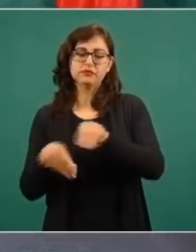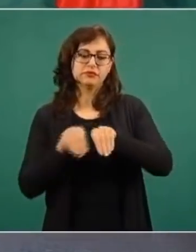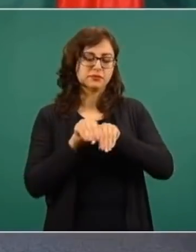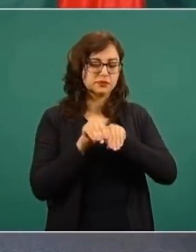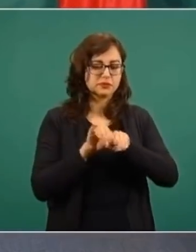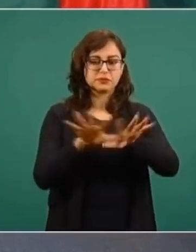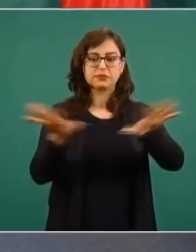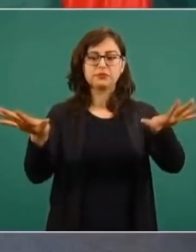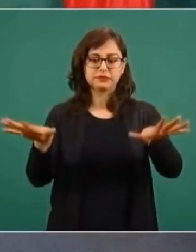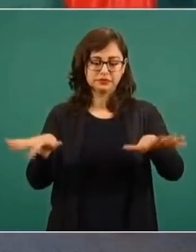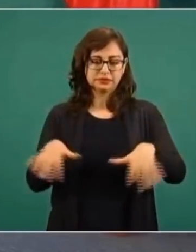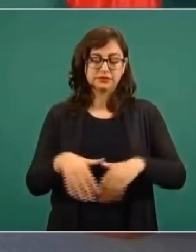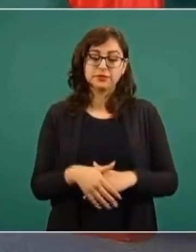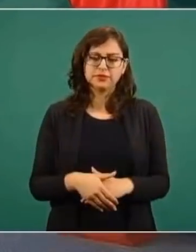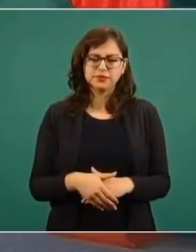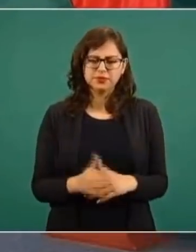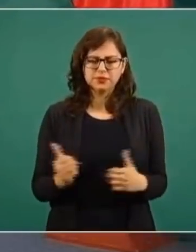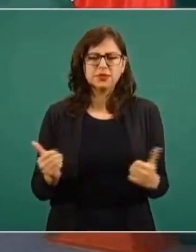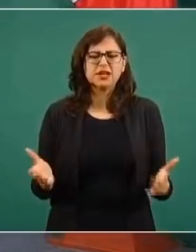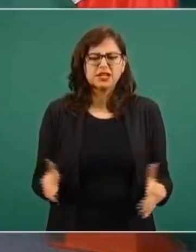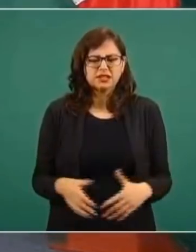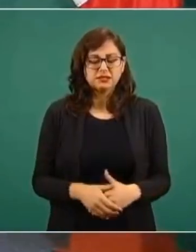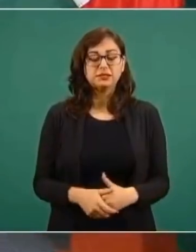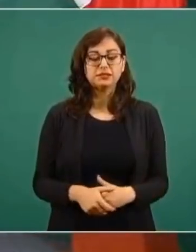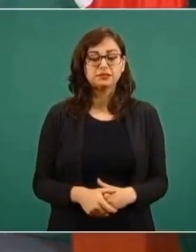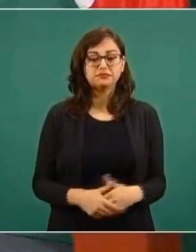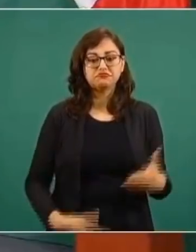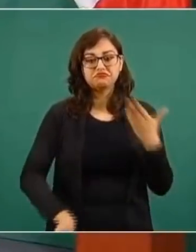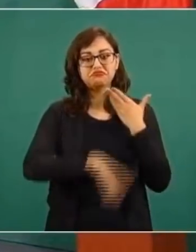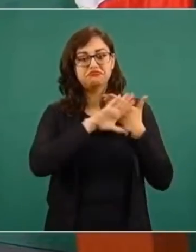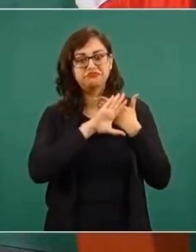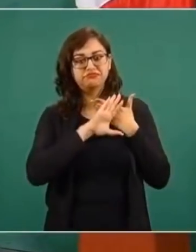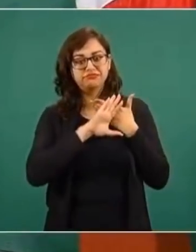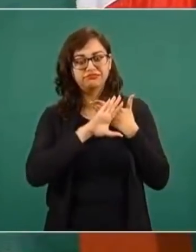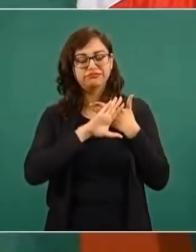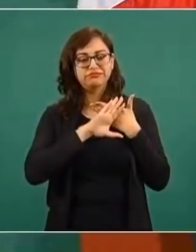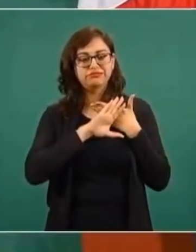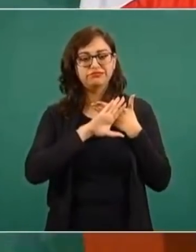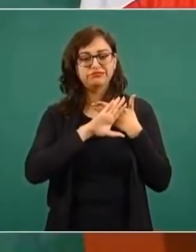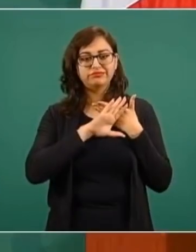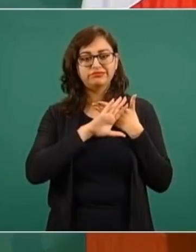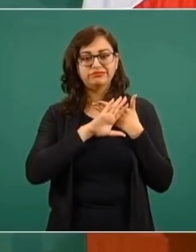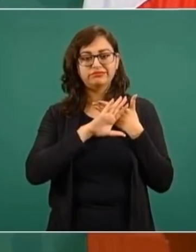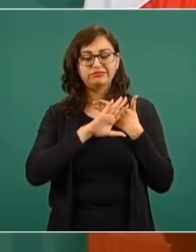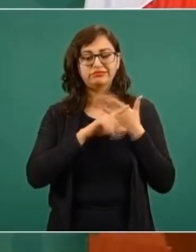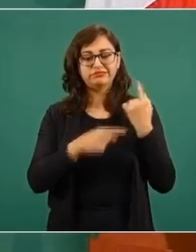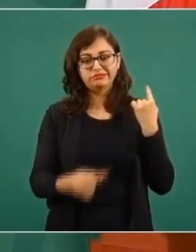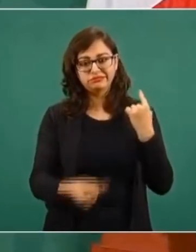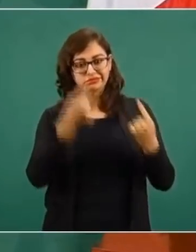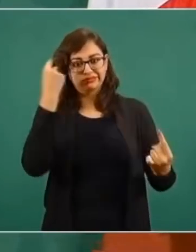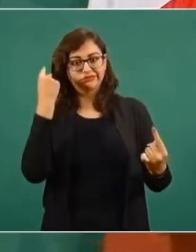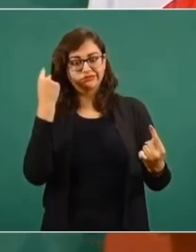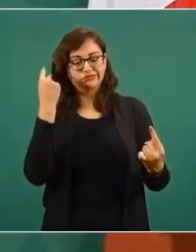enfrentarnos, para decir